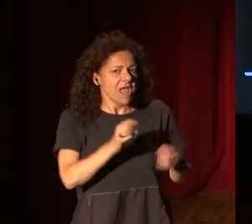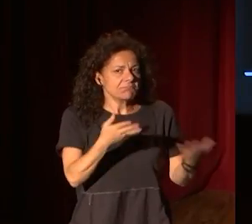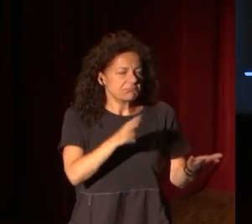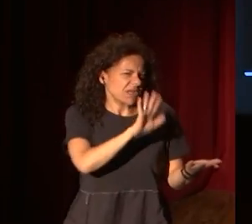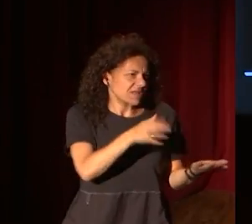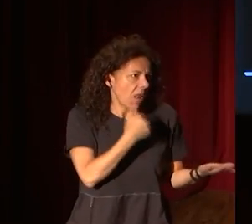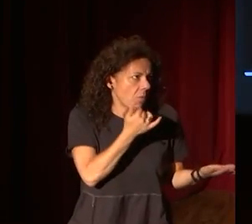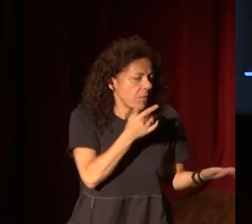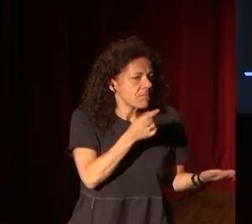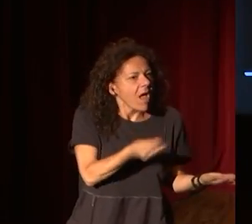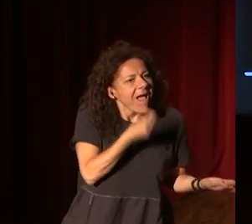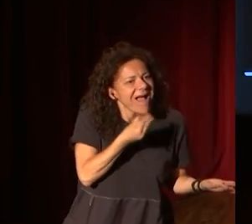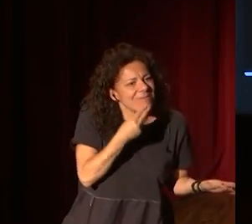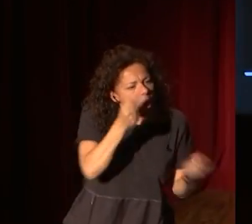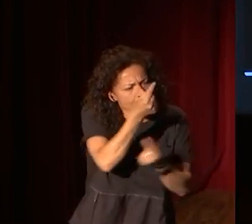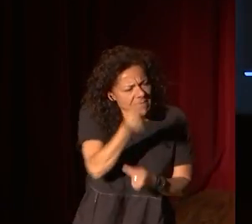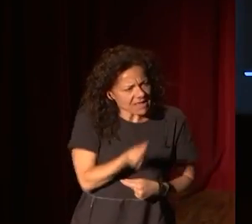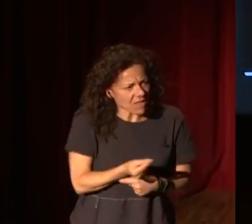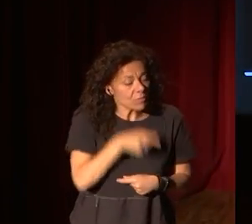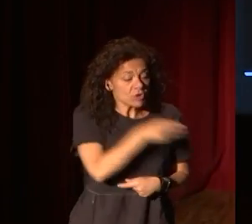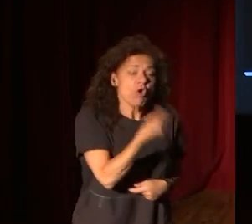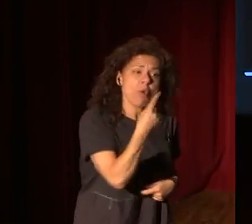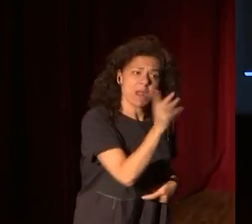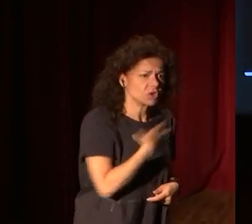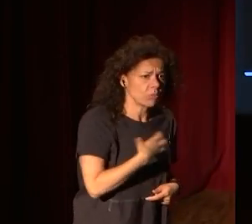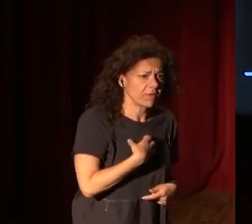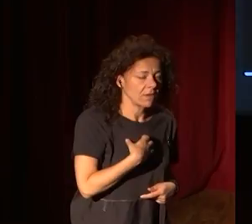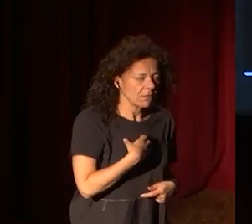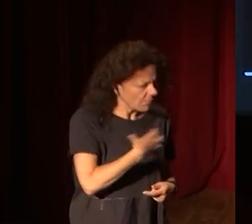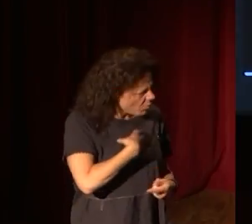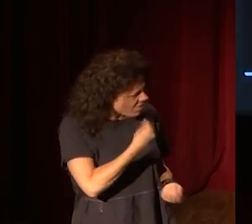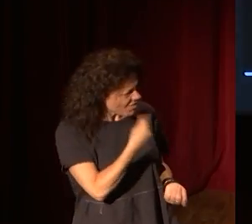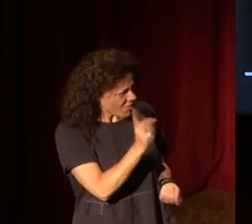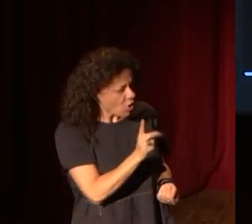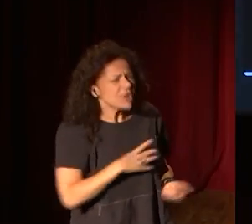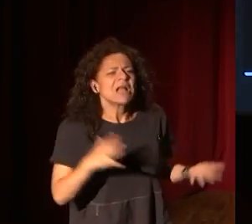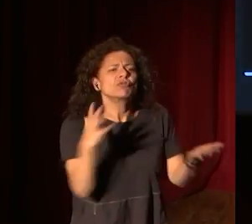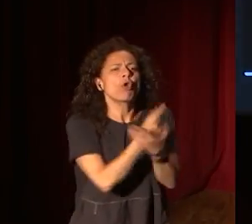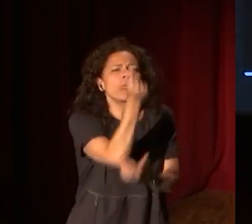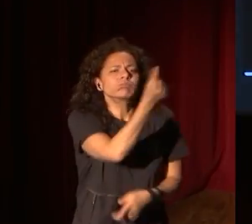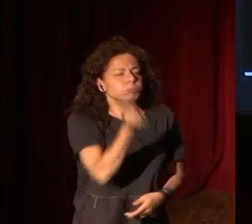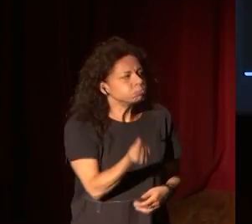pintados. Eso es. Pero eso no se puede comer. No, no se lo come, no se come. está todo caducado. Ah.